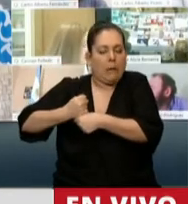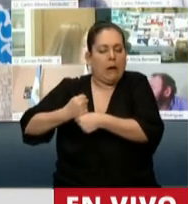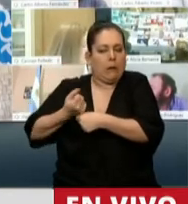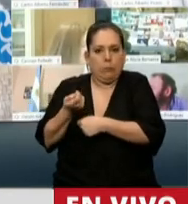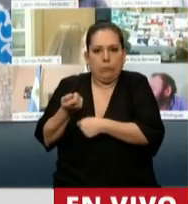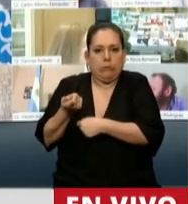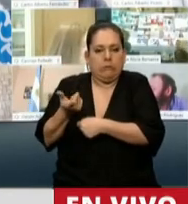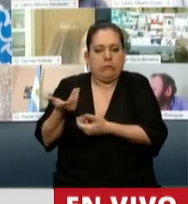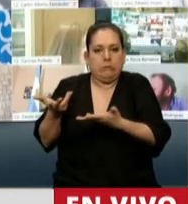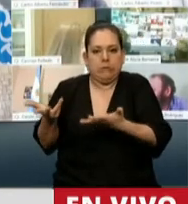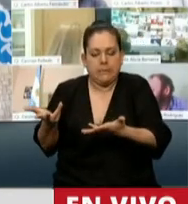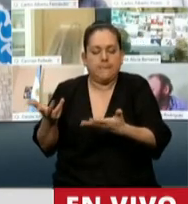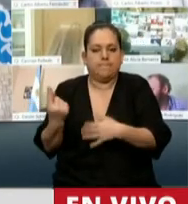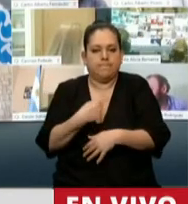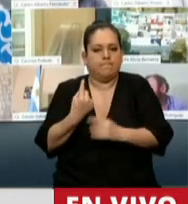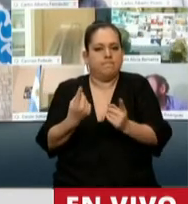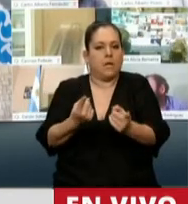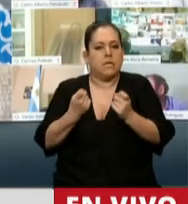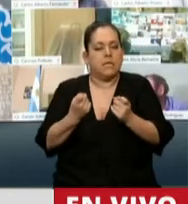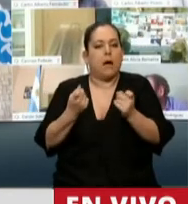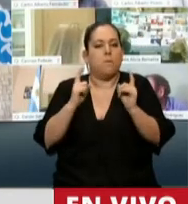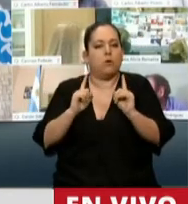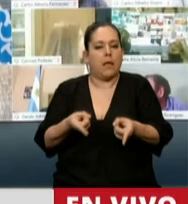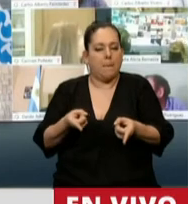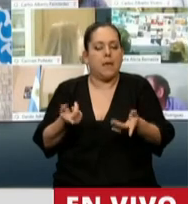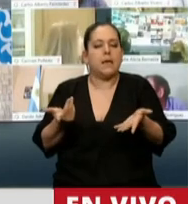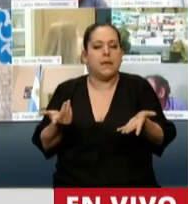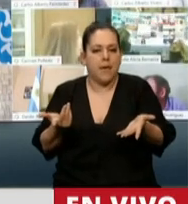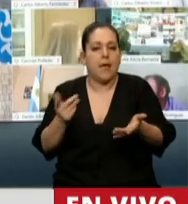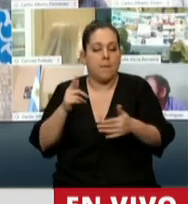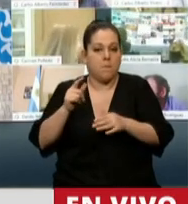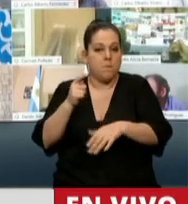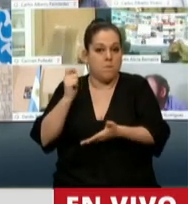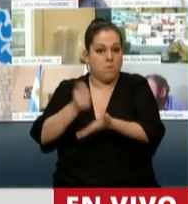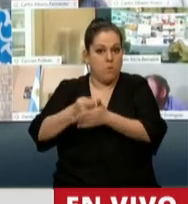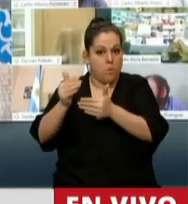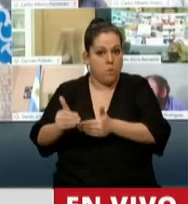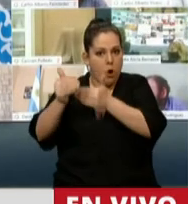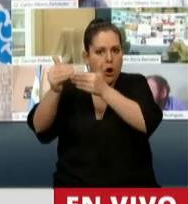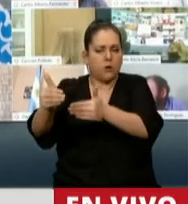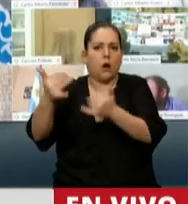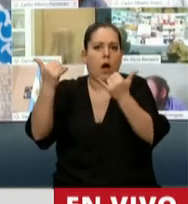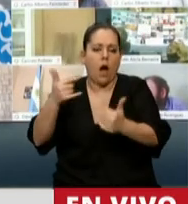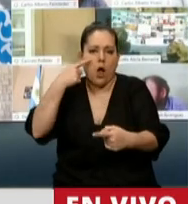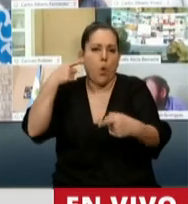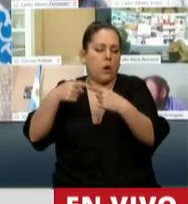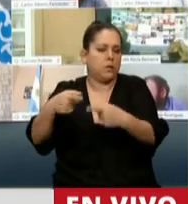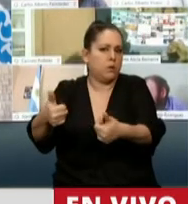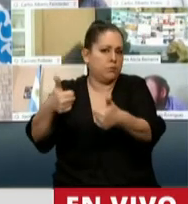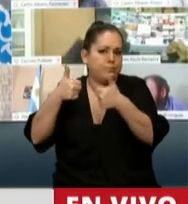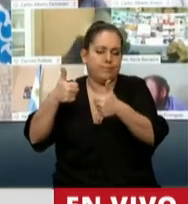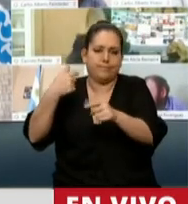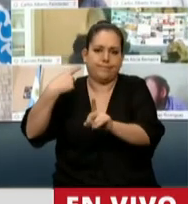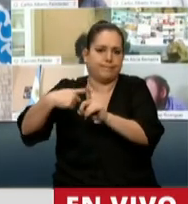necesitamos que, además de esta moratoria, que tiene un fin loable y necesario,